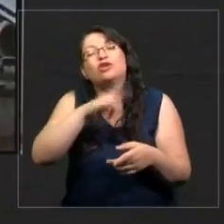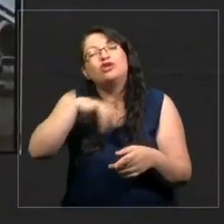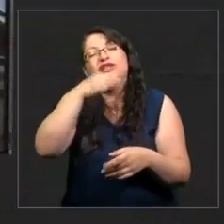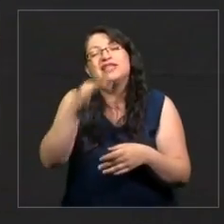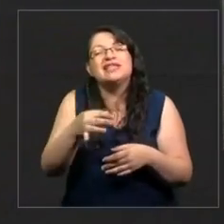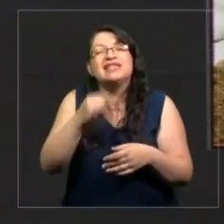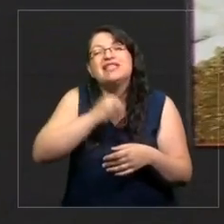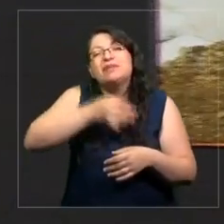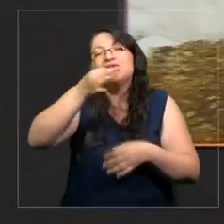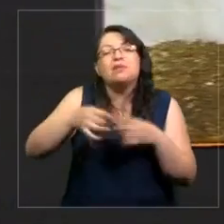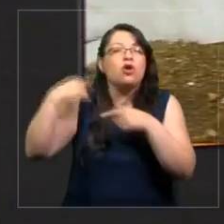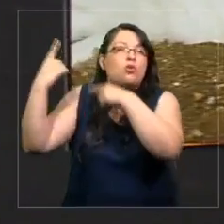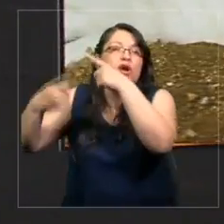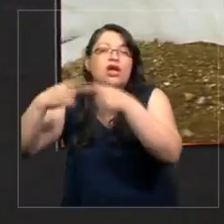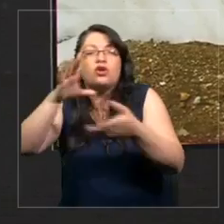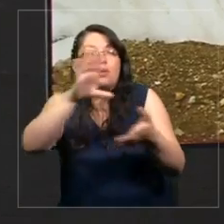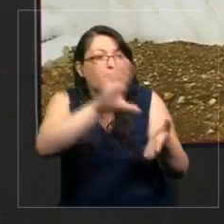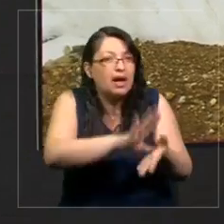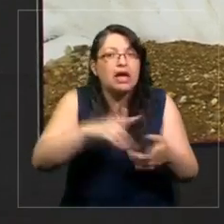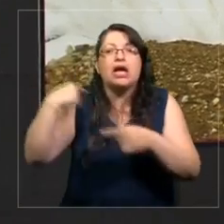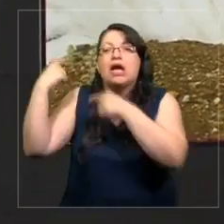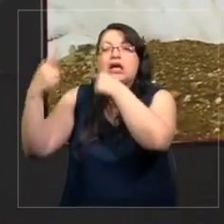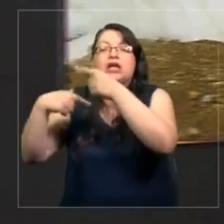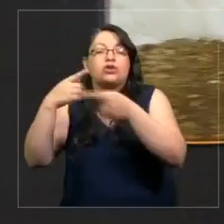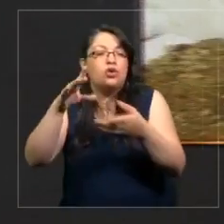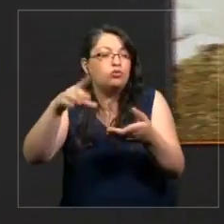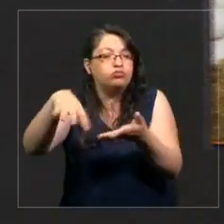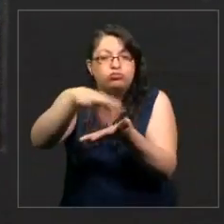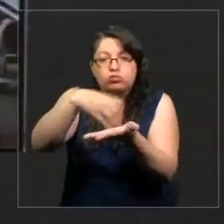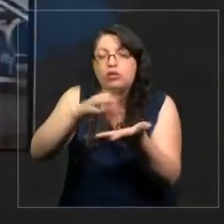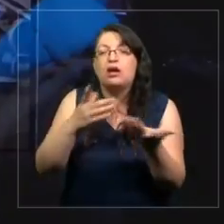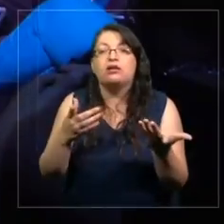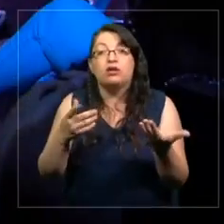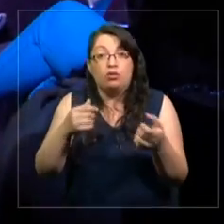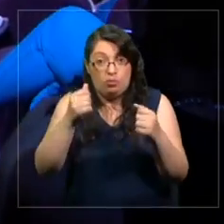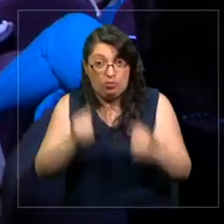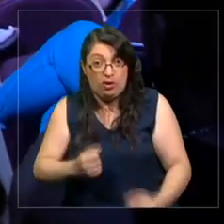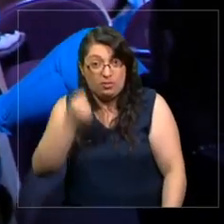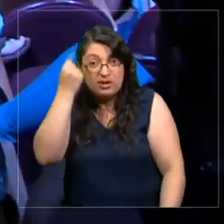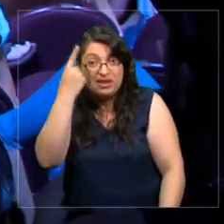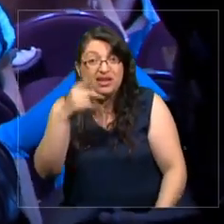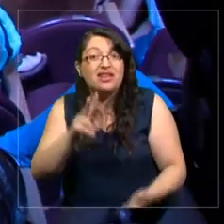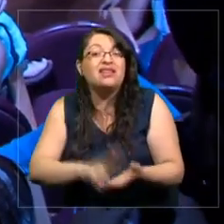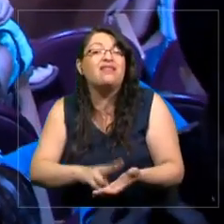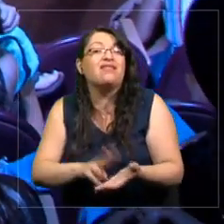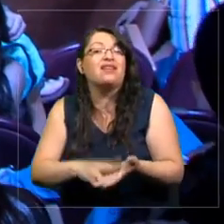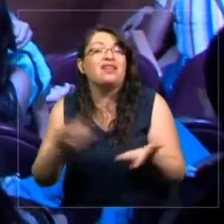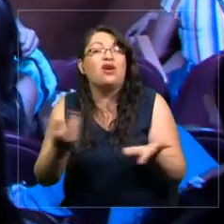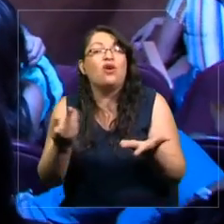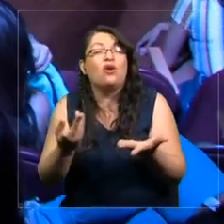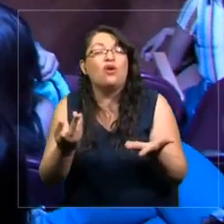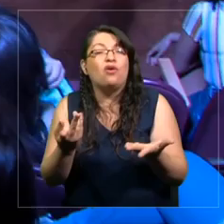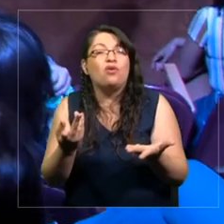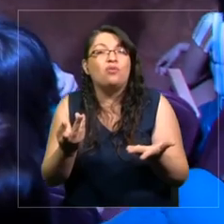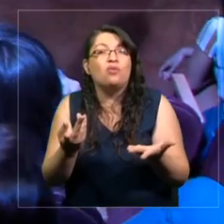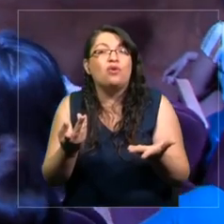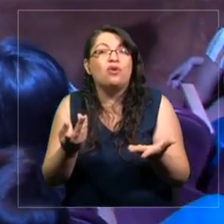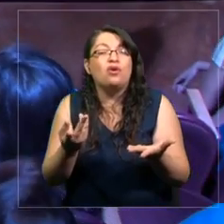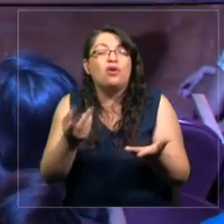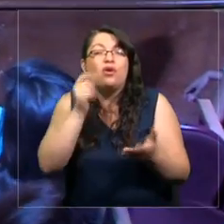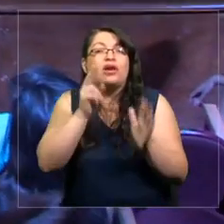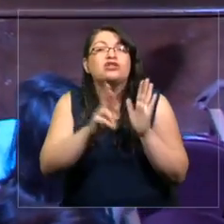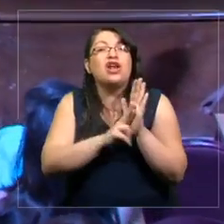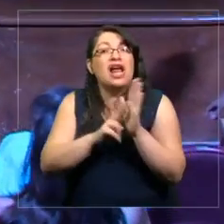historia, de la historia de un país, de la historia de un pueblo, qué sé yo, pero ¿podemos entender realmente las reglas que operan? ¿Podríamos